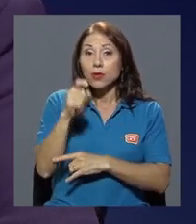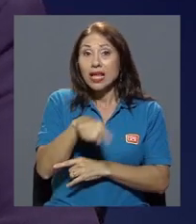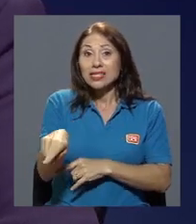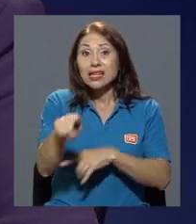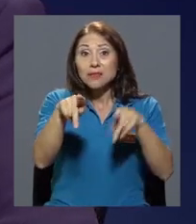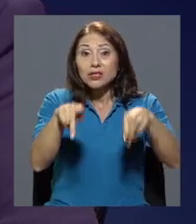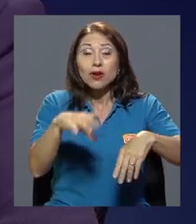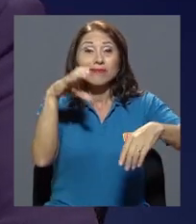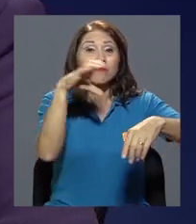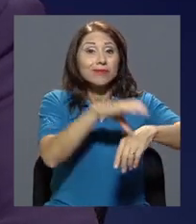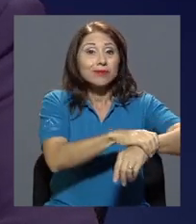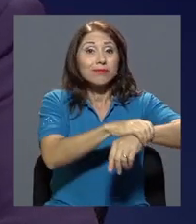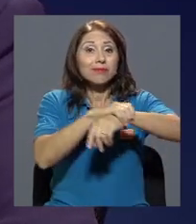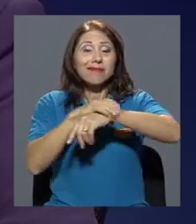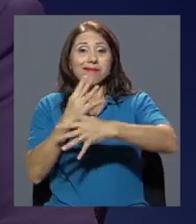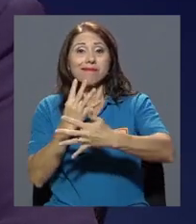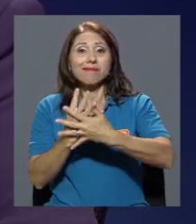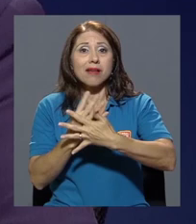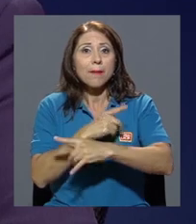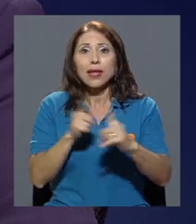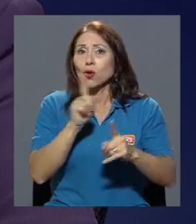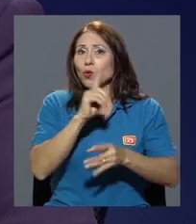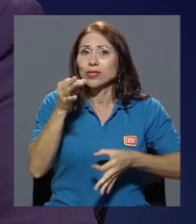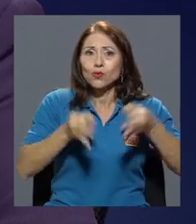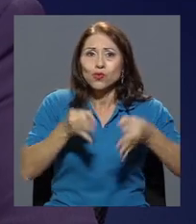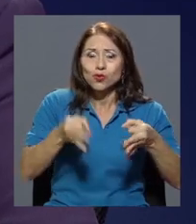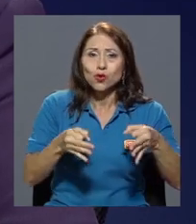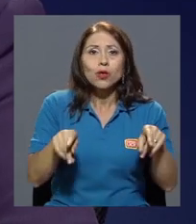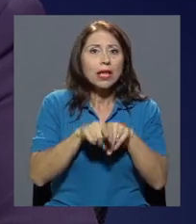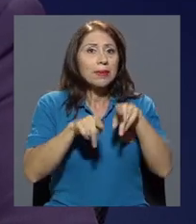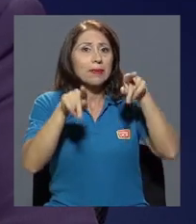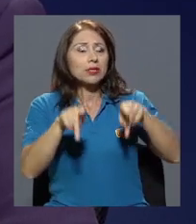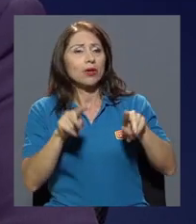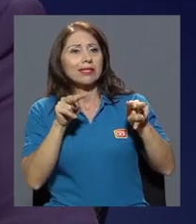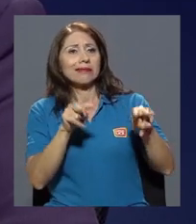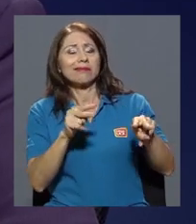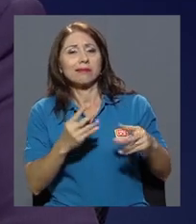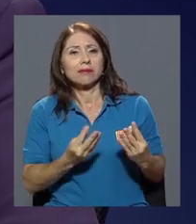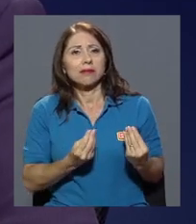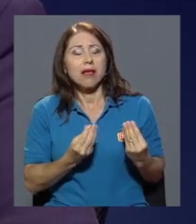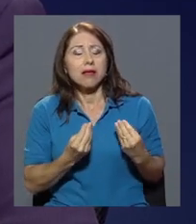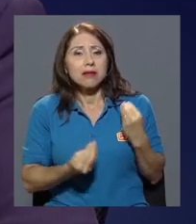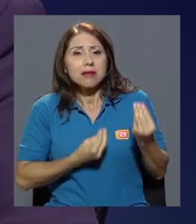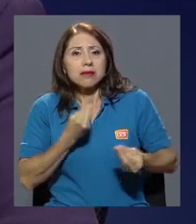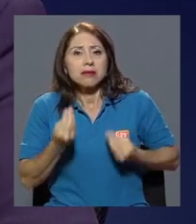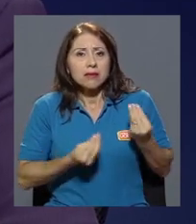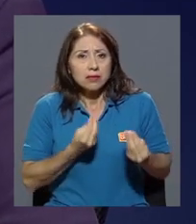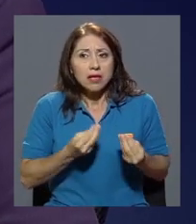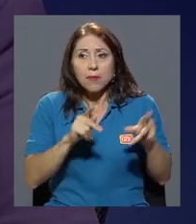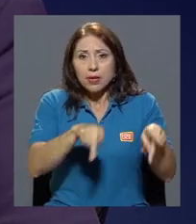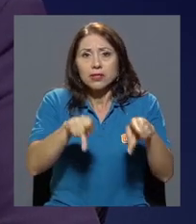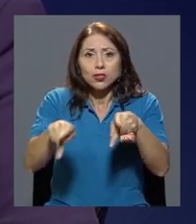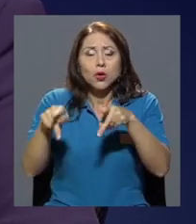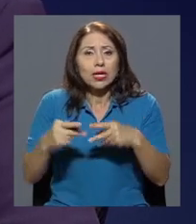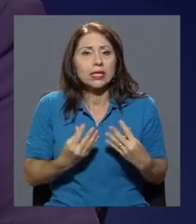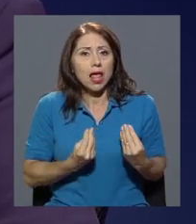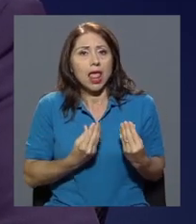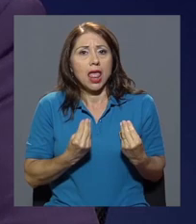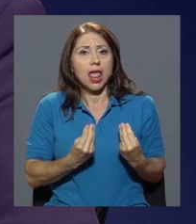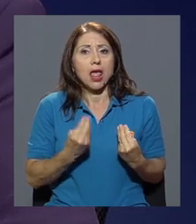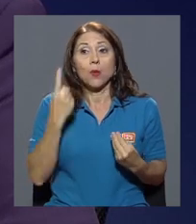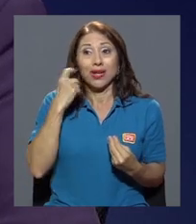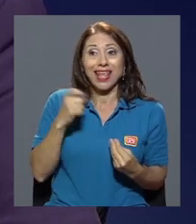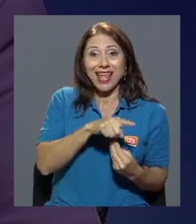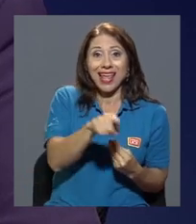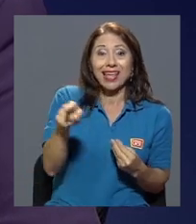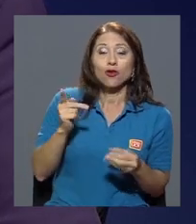libertad, sino que es grave por el efecto intimidatorio que esto genera, el temor que genera en la población, el hecho de que por haber participado en